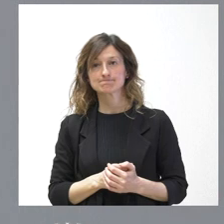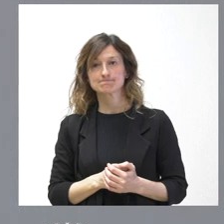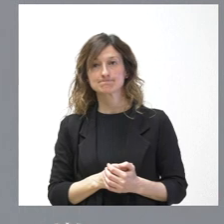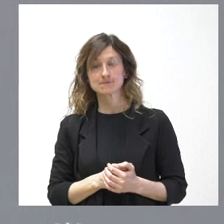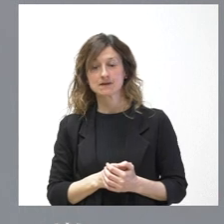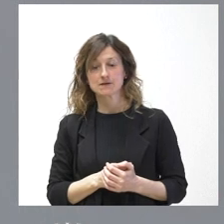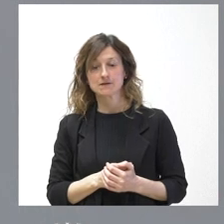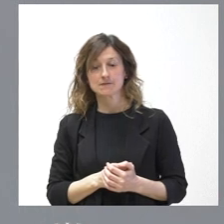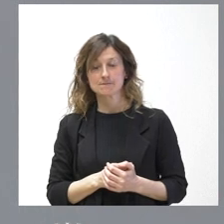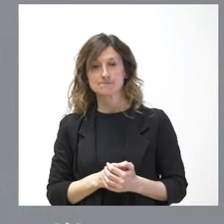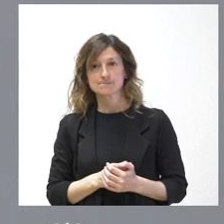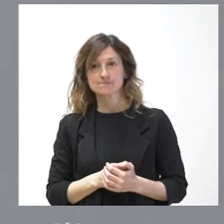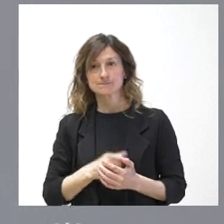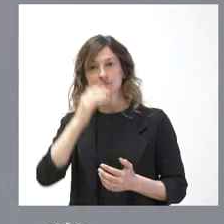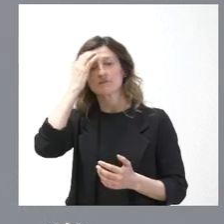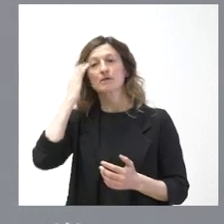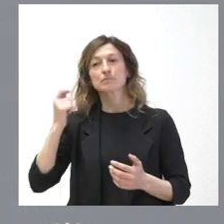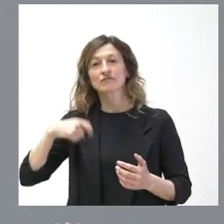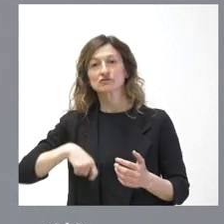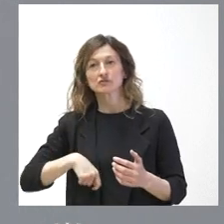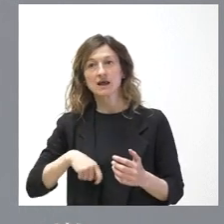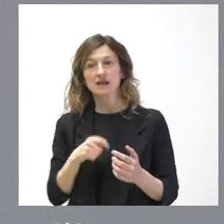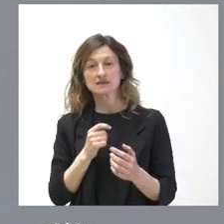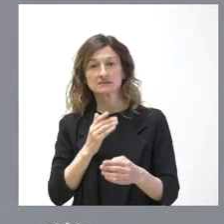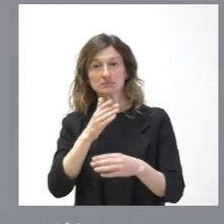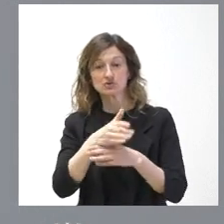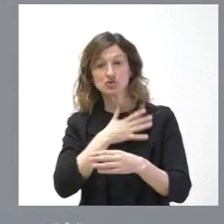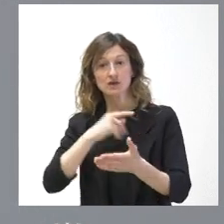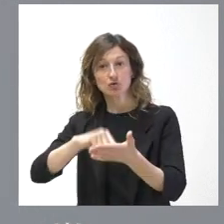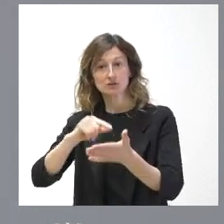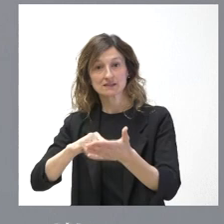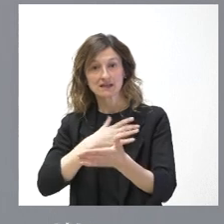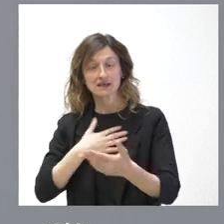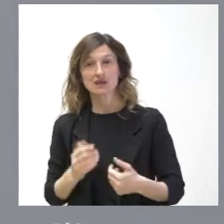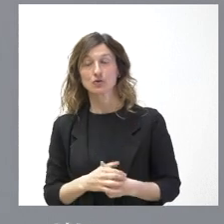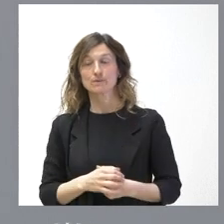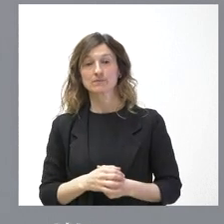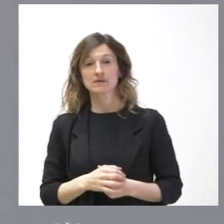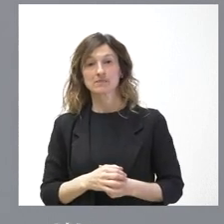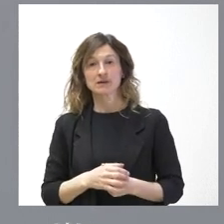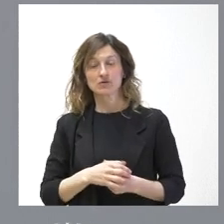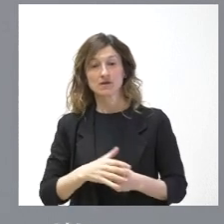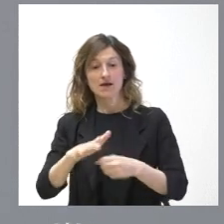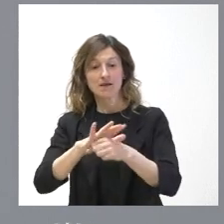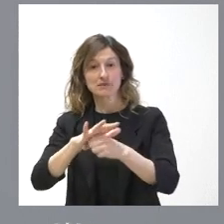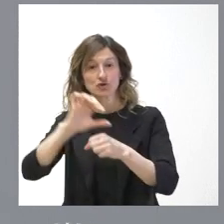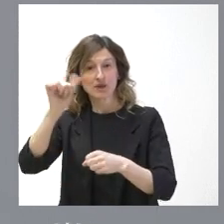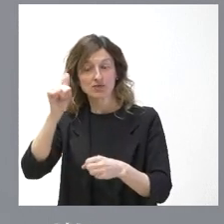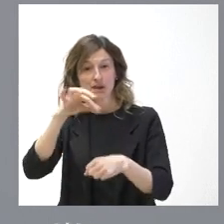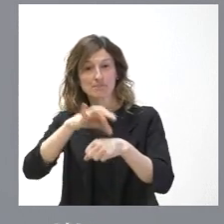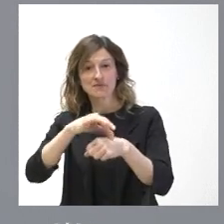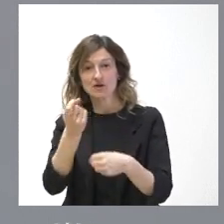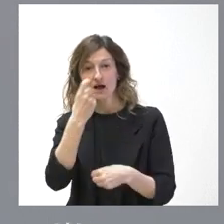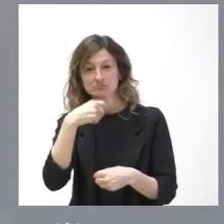mecanismo que existe la disponibilidad de estos profesionales sanitarios. Nuestra misión es contratarles, pero sí que existe una carencia de ámbito nacional que creo que ha sido